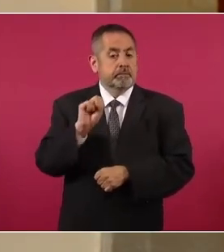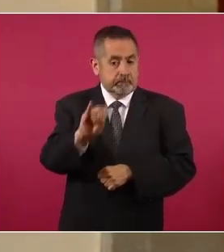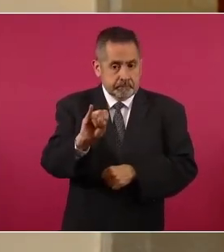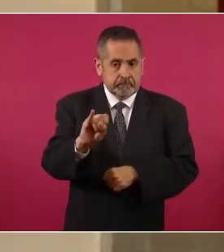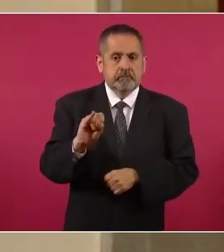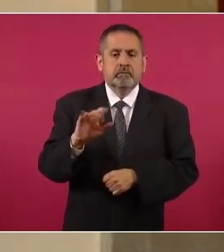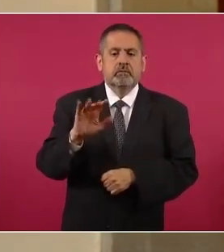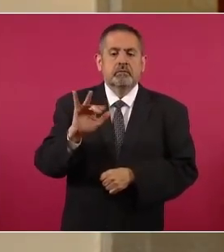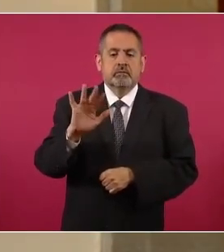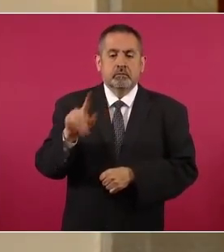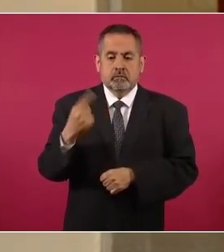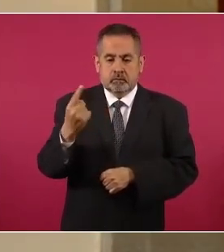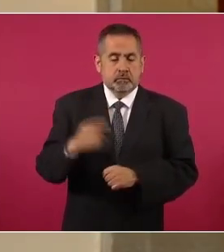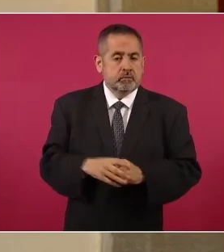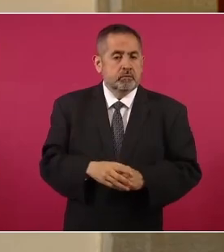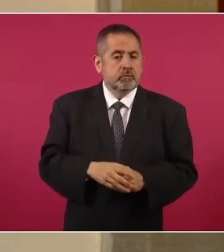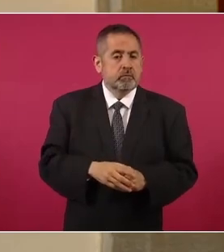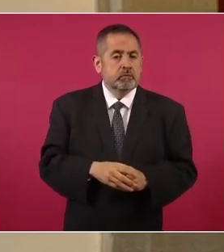51.